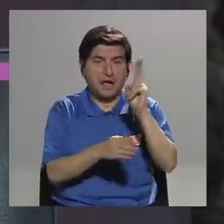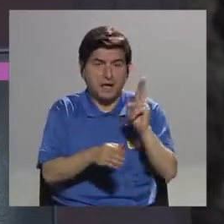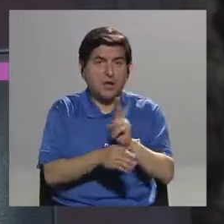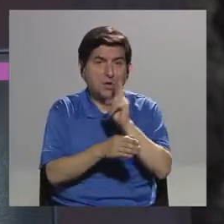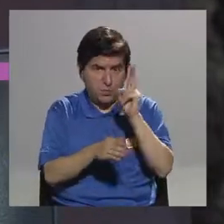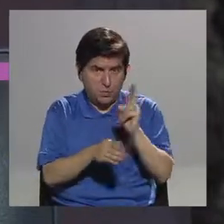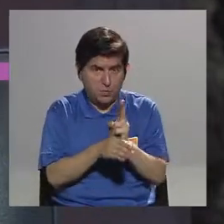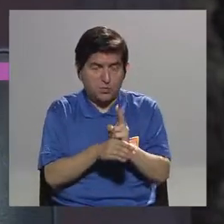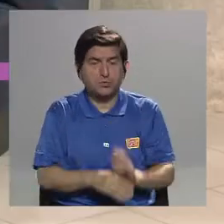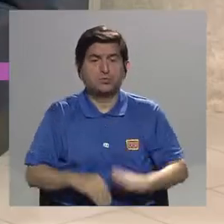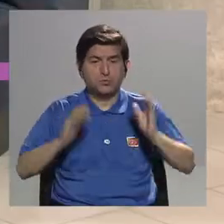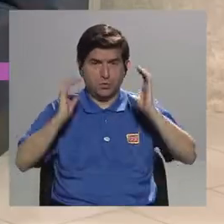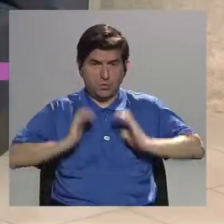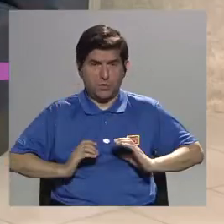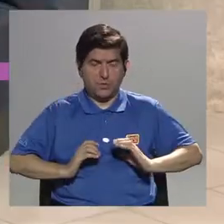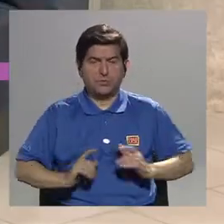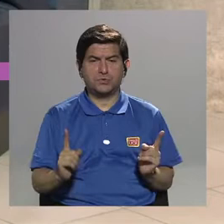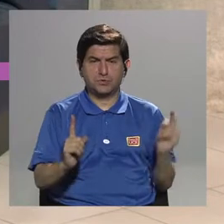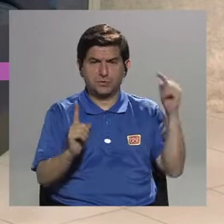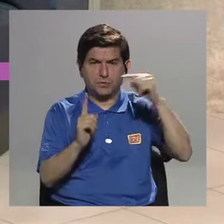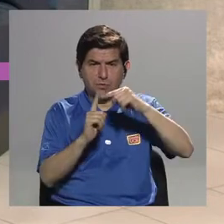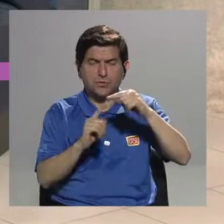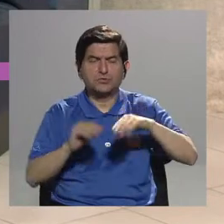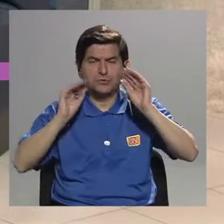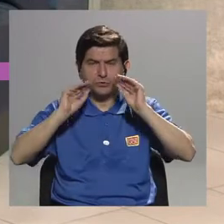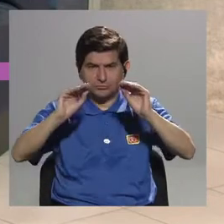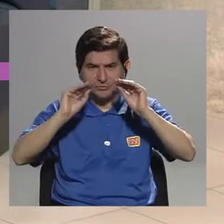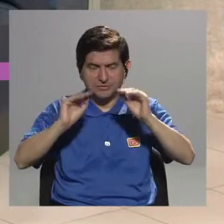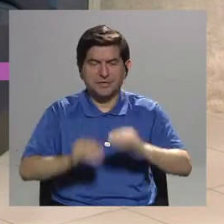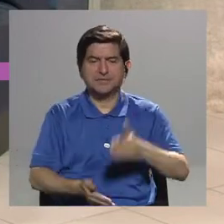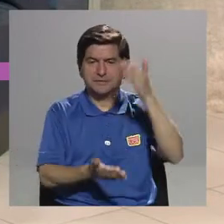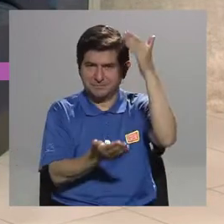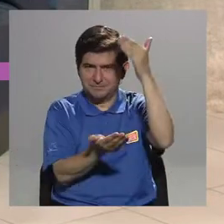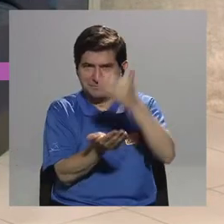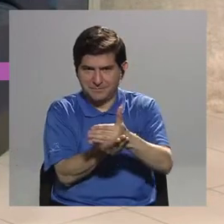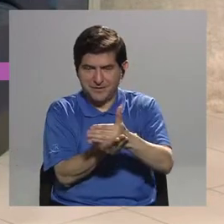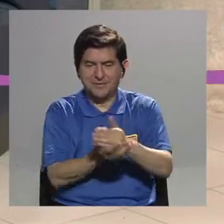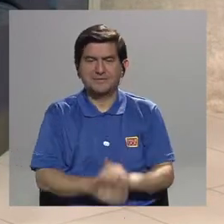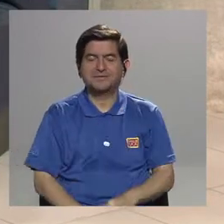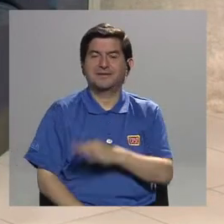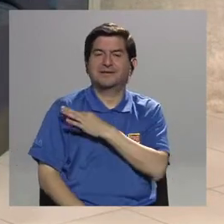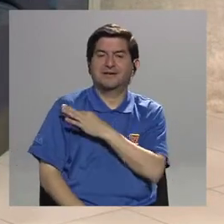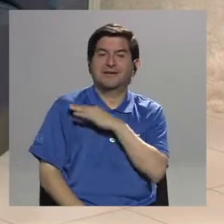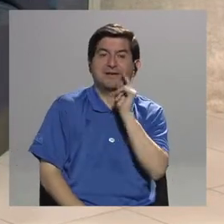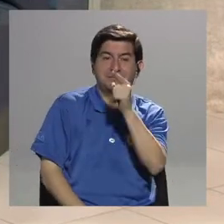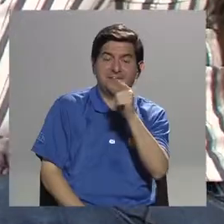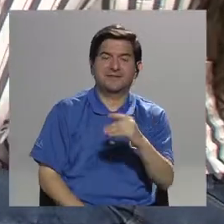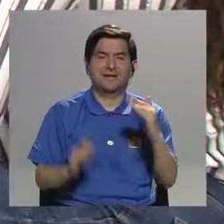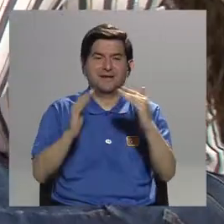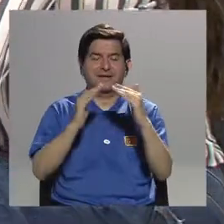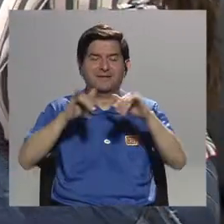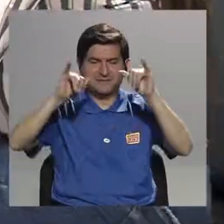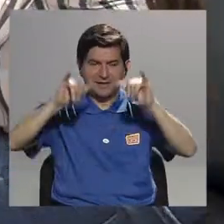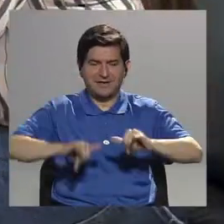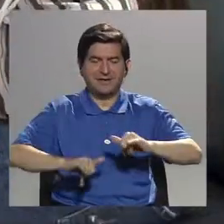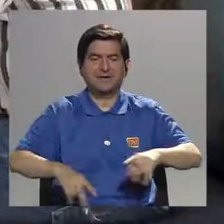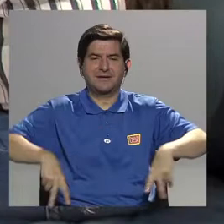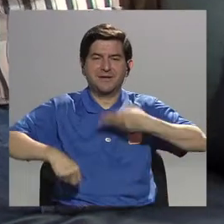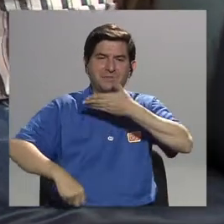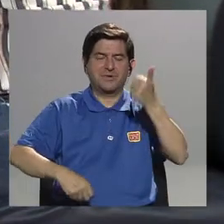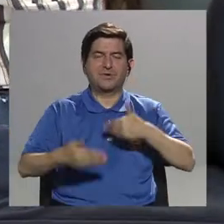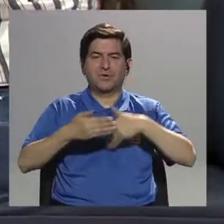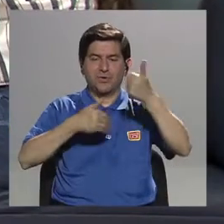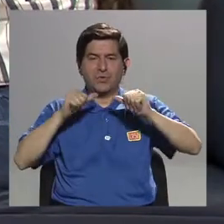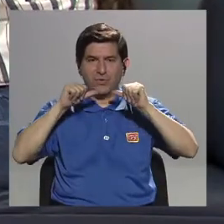fines académicos. Vamos a hacer una pausa. A ustedes los invitamos en casa a que se queden con Vivir Mejor. Ya regresamos. Los esperamos.